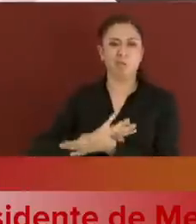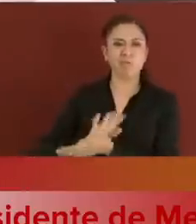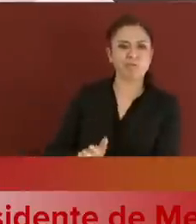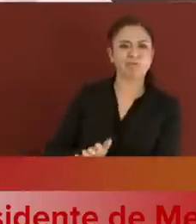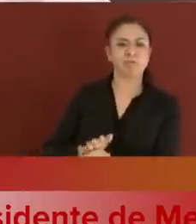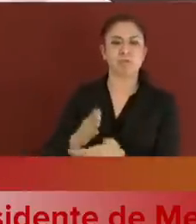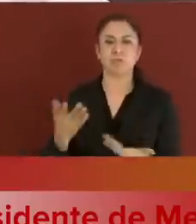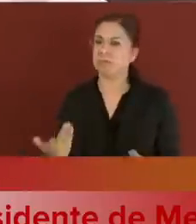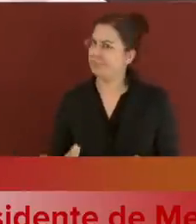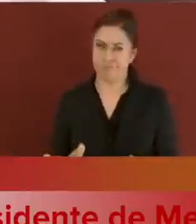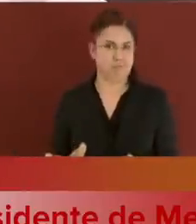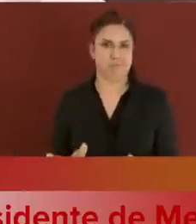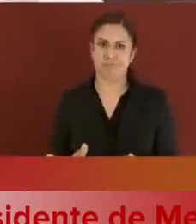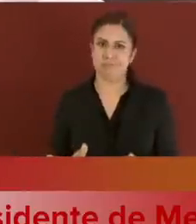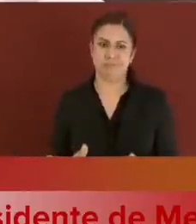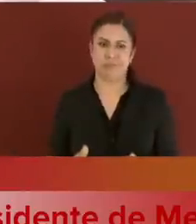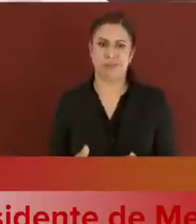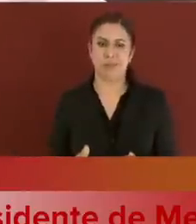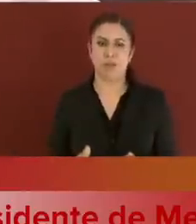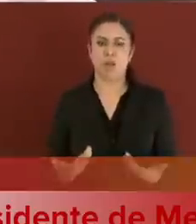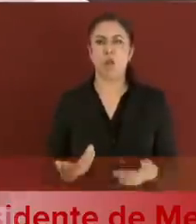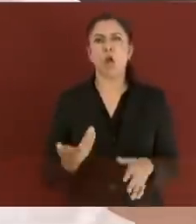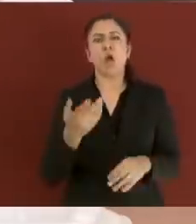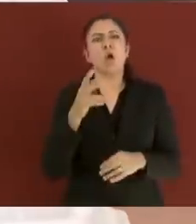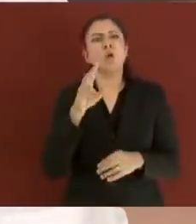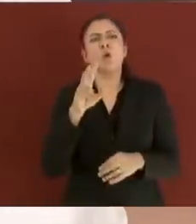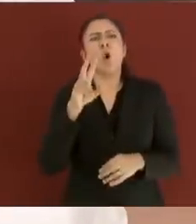no de el desarrollo,